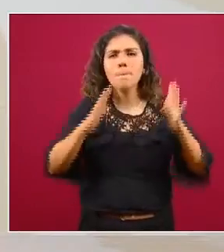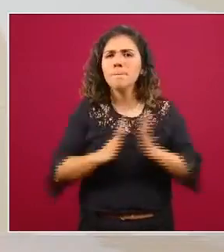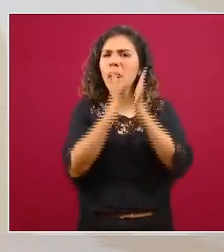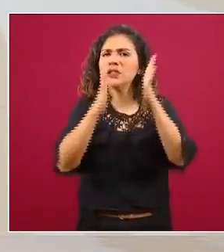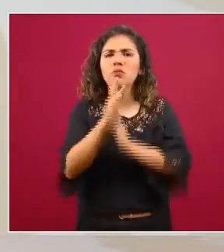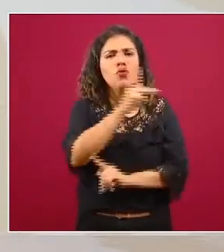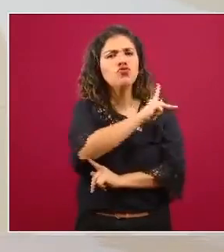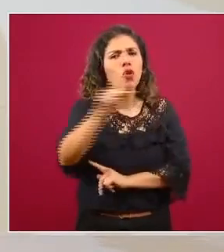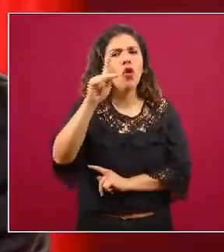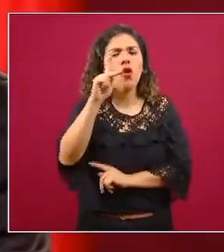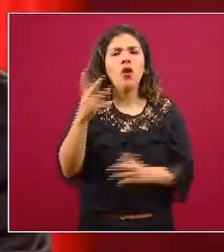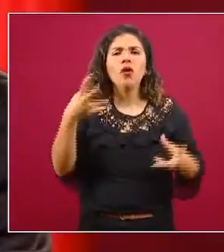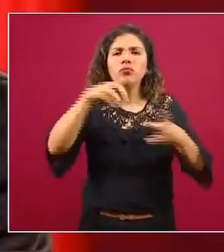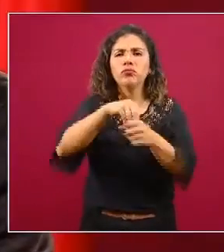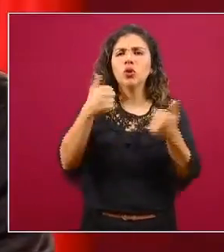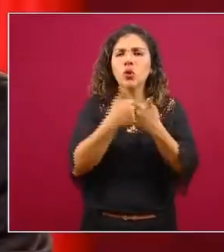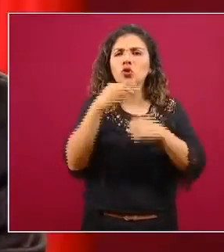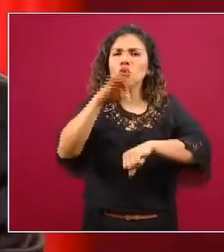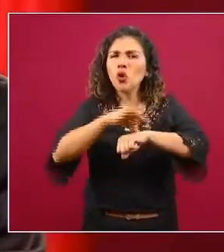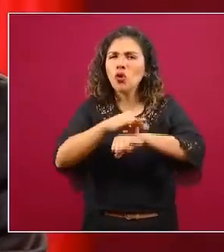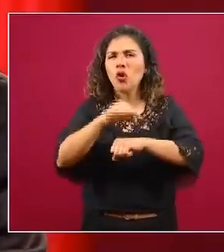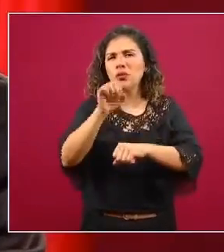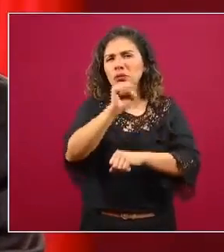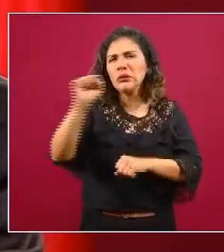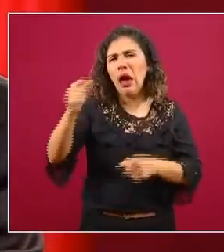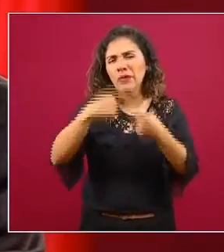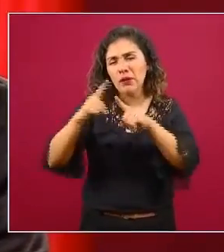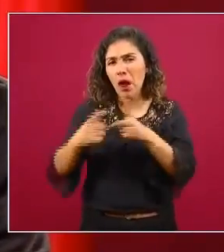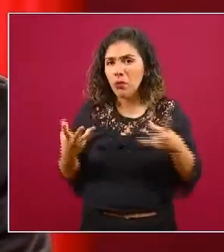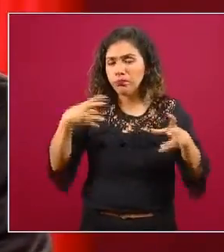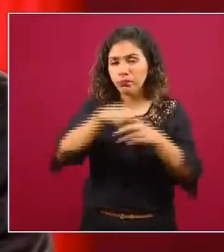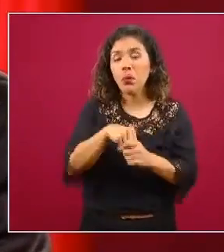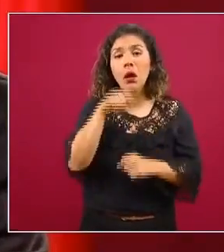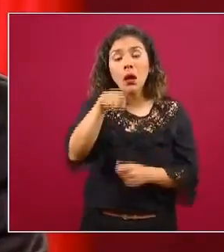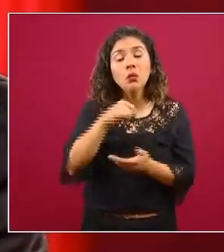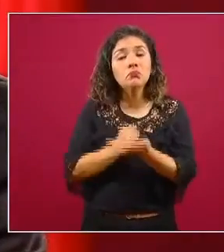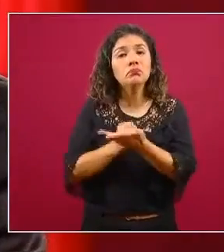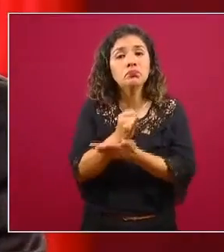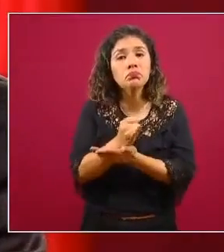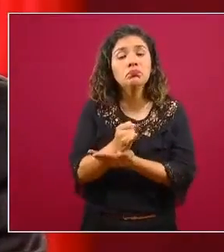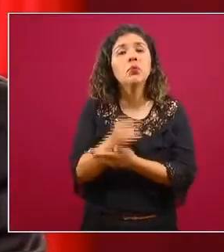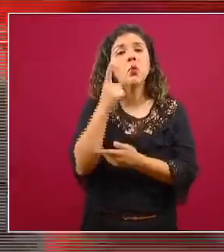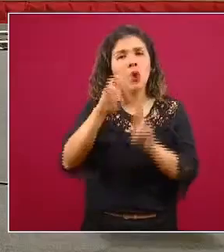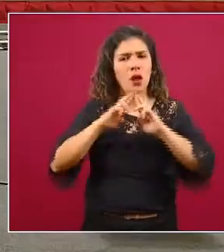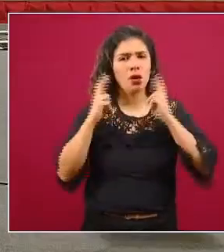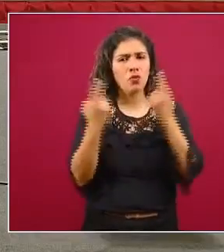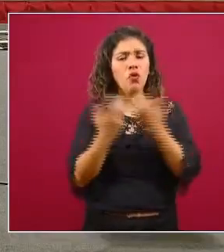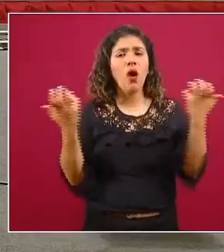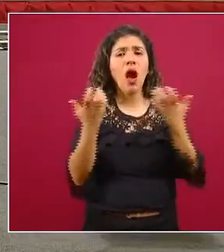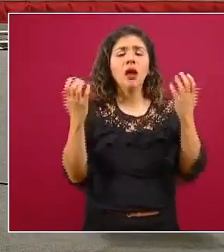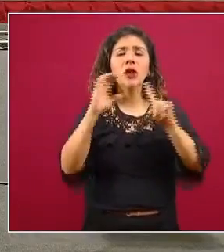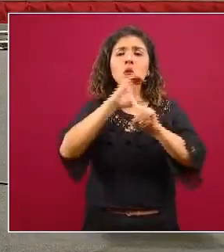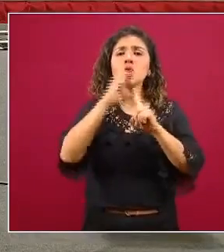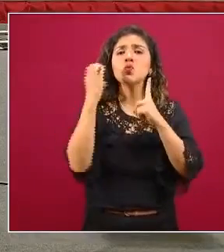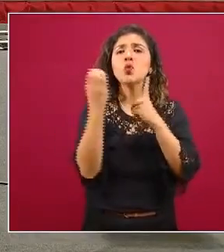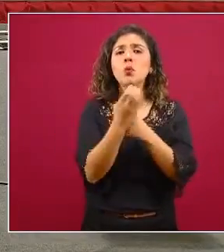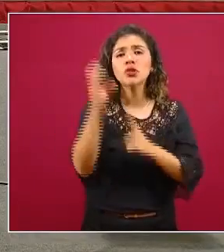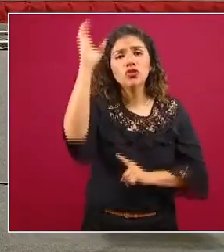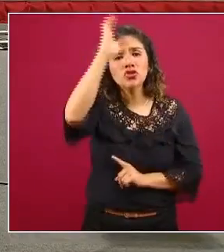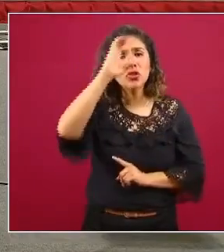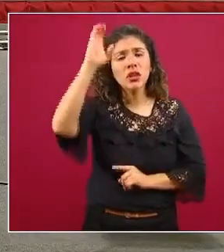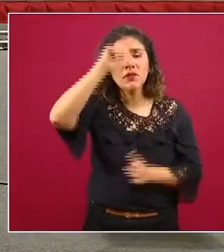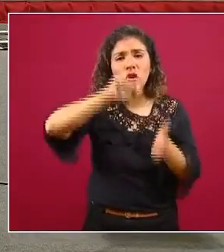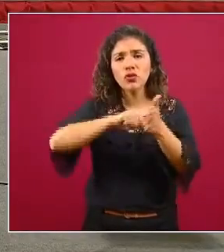instituciones del sector salud definió en una sesión extraordinaria la creación de la comisión una comisión